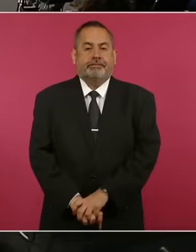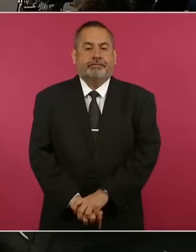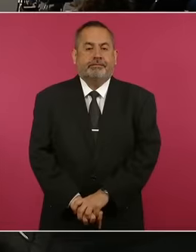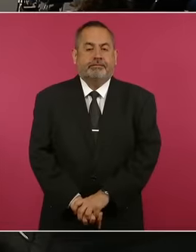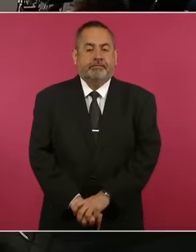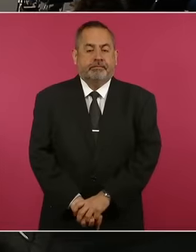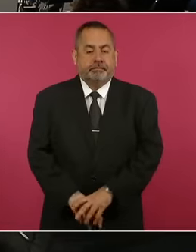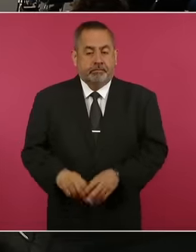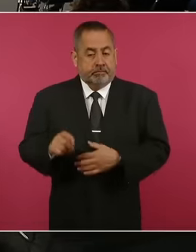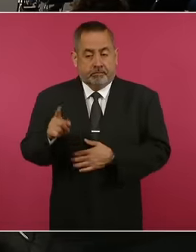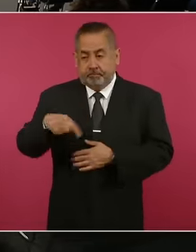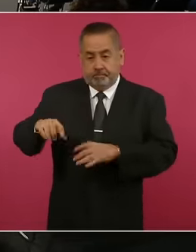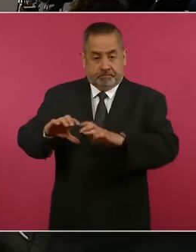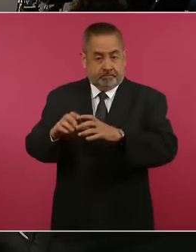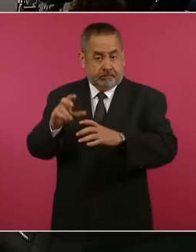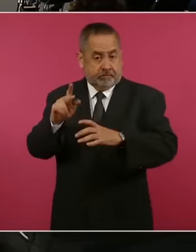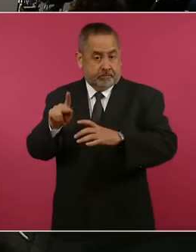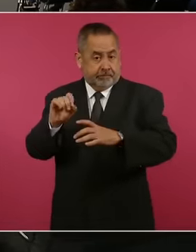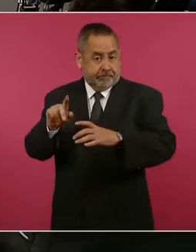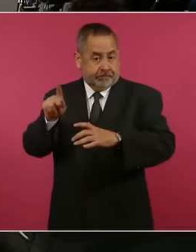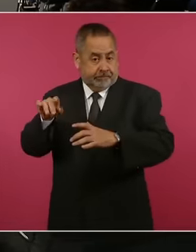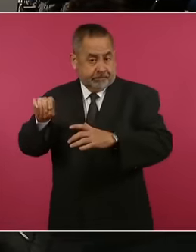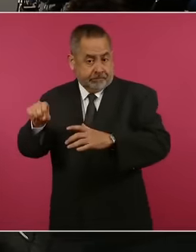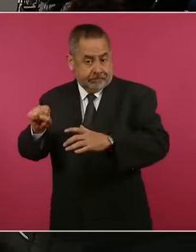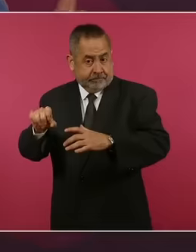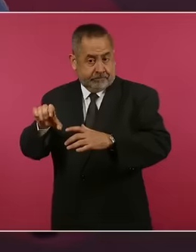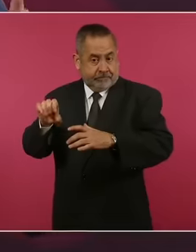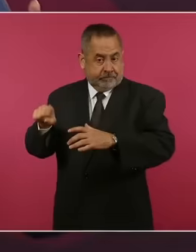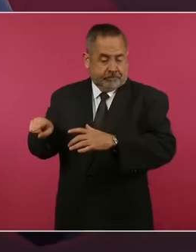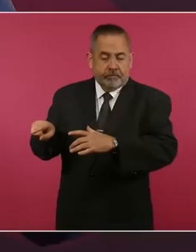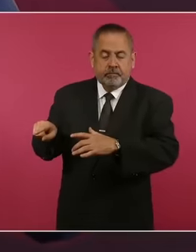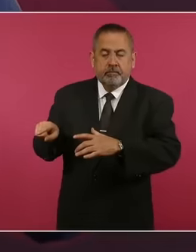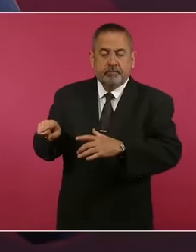Y esos polcos ayudaron,